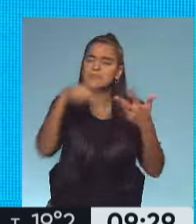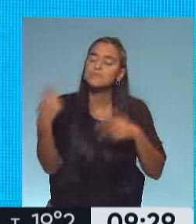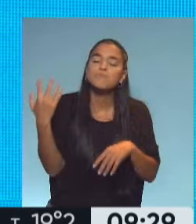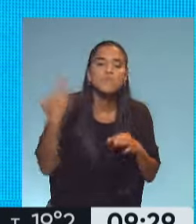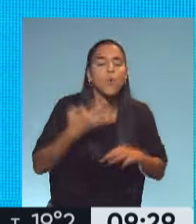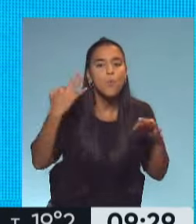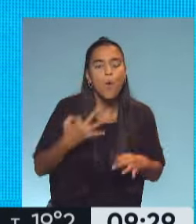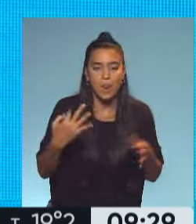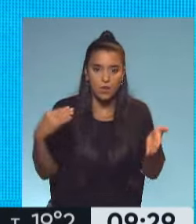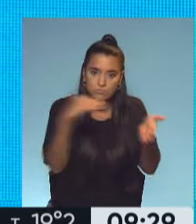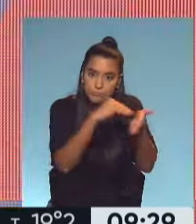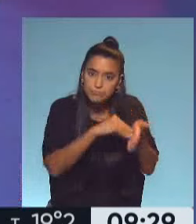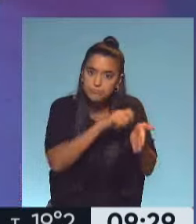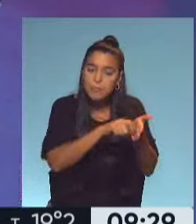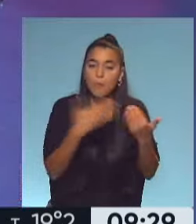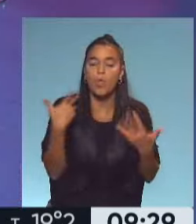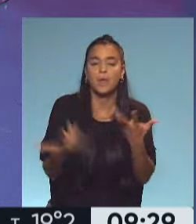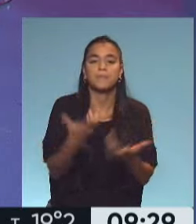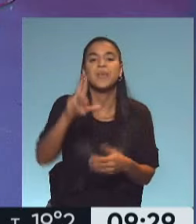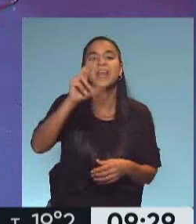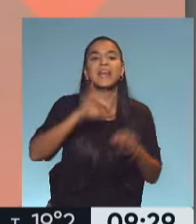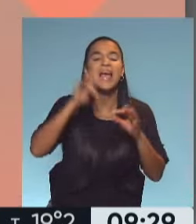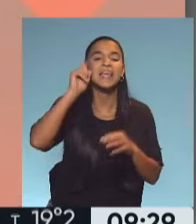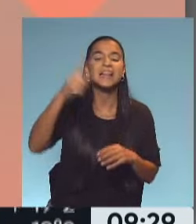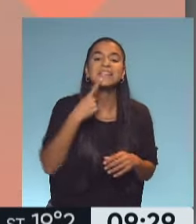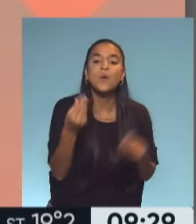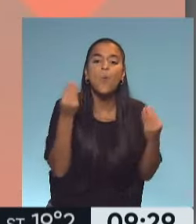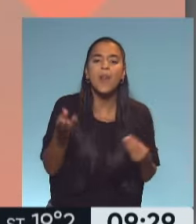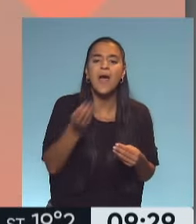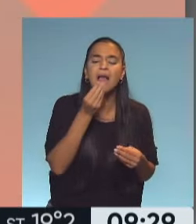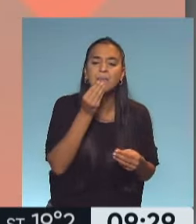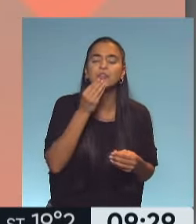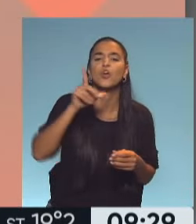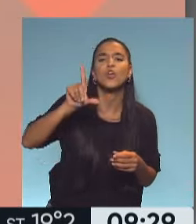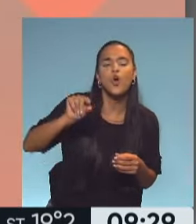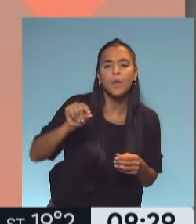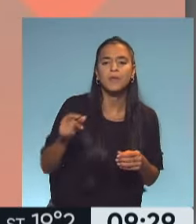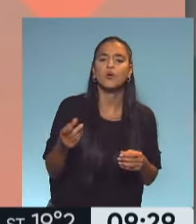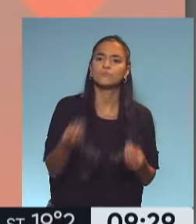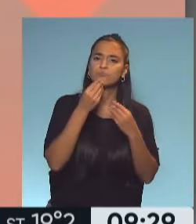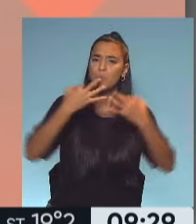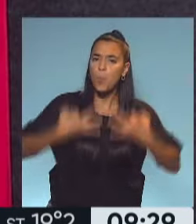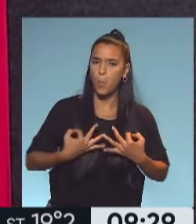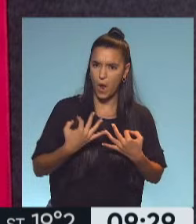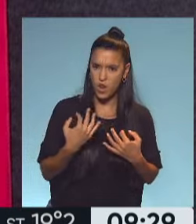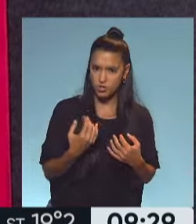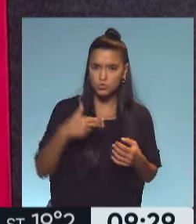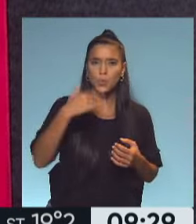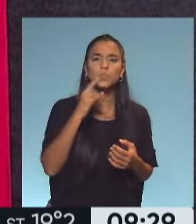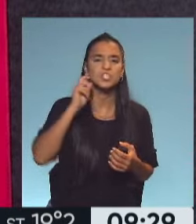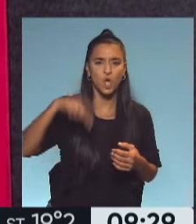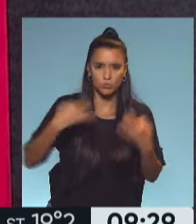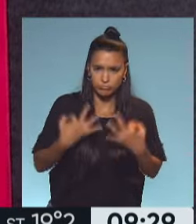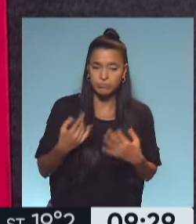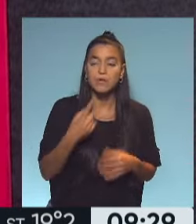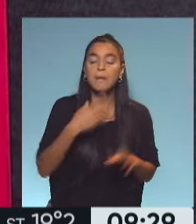geniales para poder hervir. Bueno, dice Raquel, ¿cuáles son los alimentos más económicos y nutritivos? Bien, los alimentos